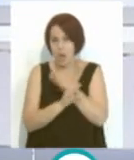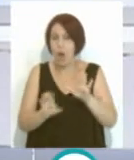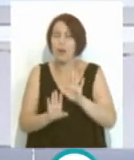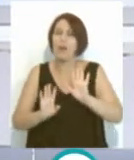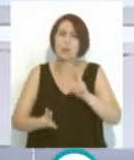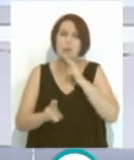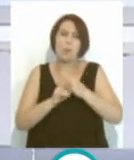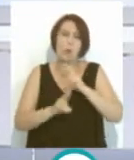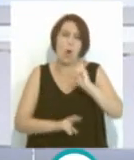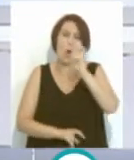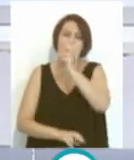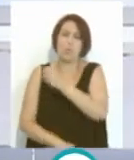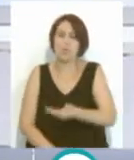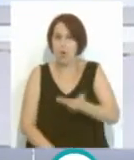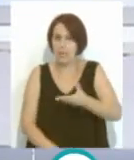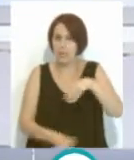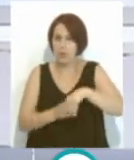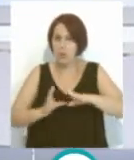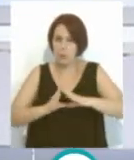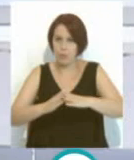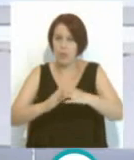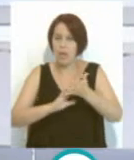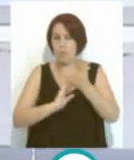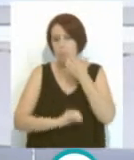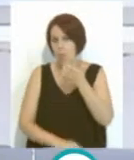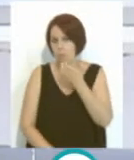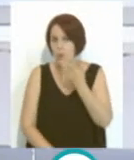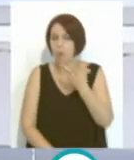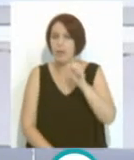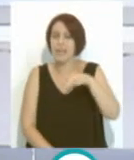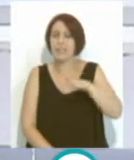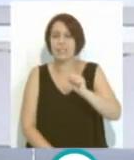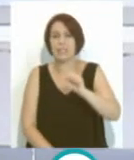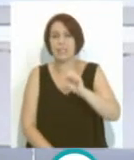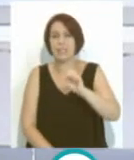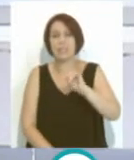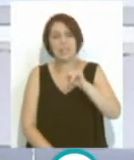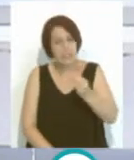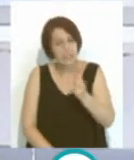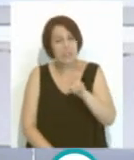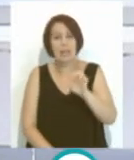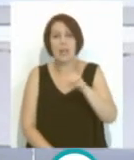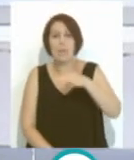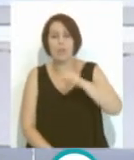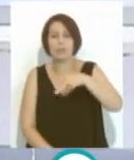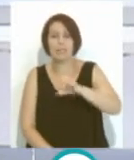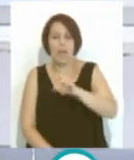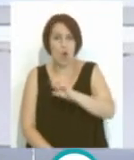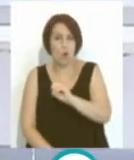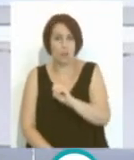aunque hay otros nombres también importantes del puerto de Santa María, otro de ellos como es Enrique Montero también, que es un jugador que hizo,